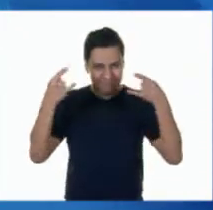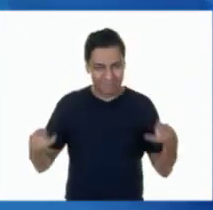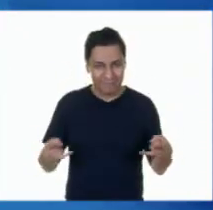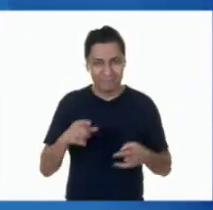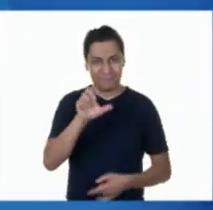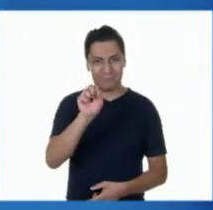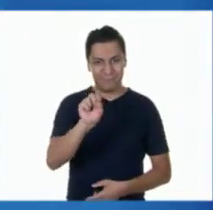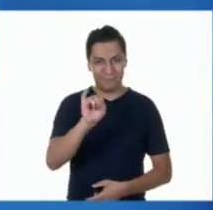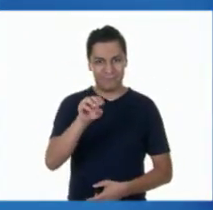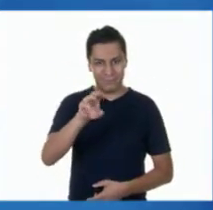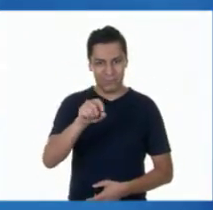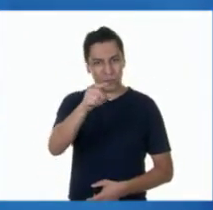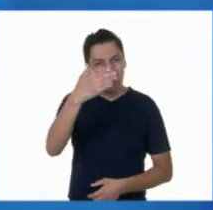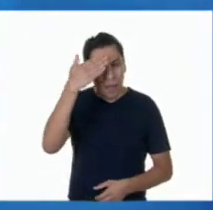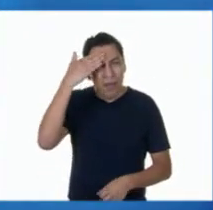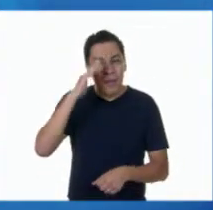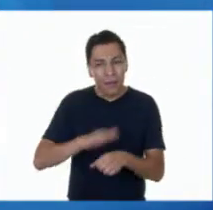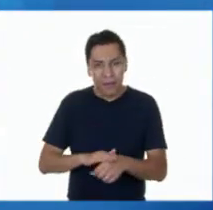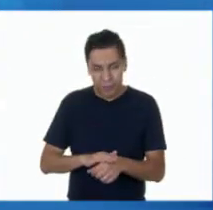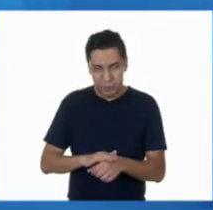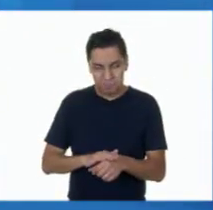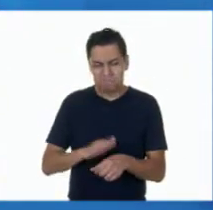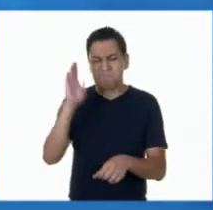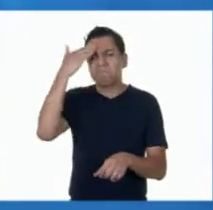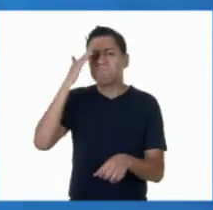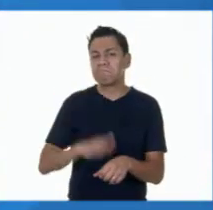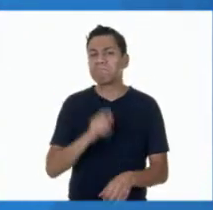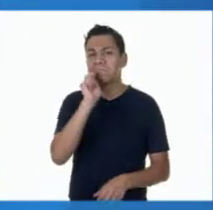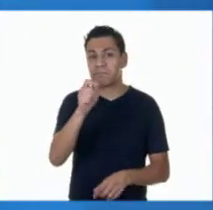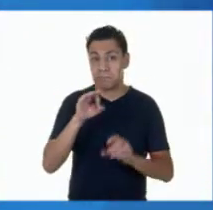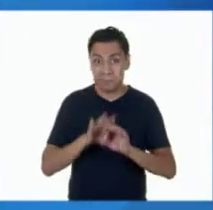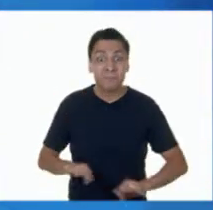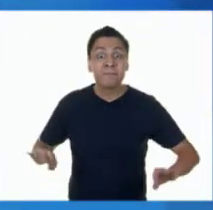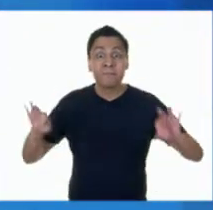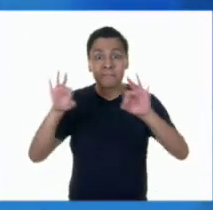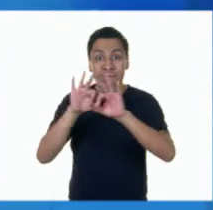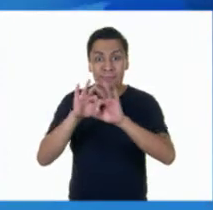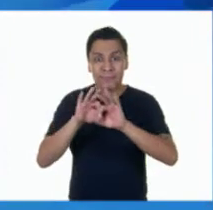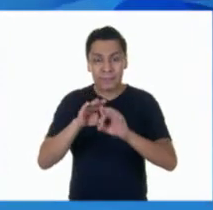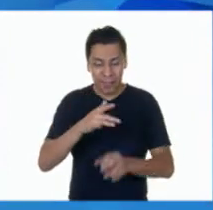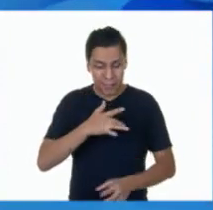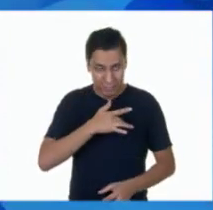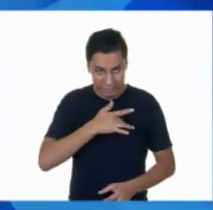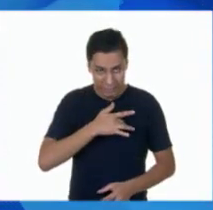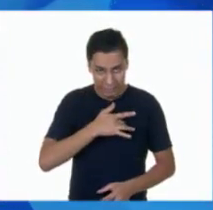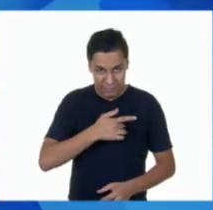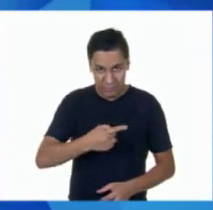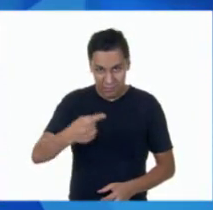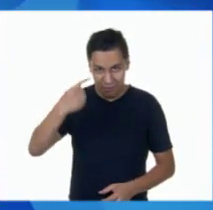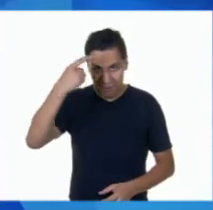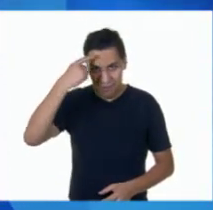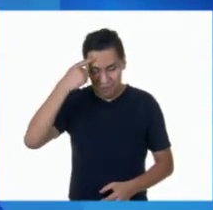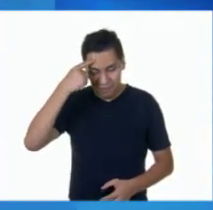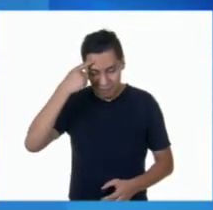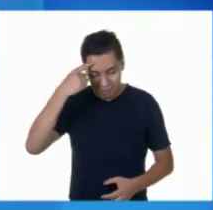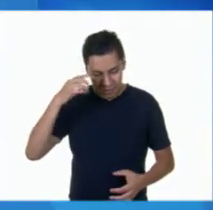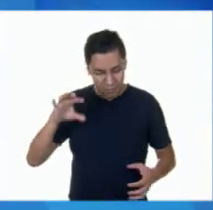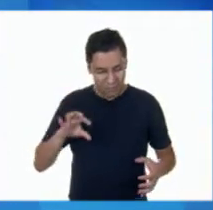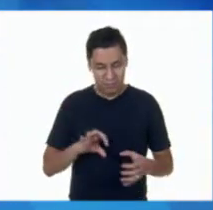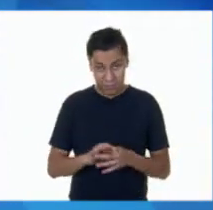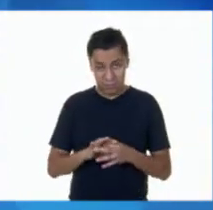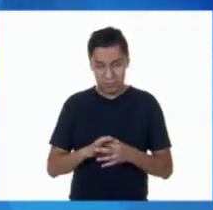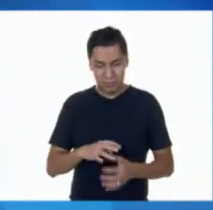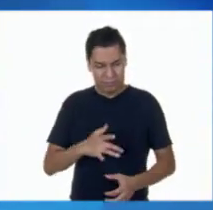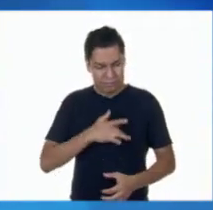les haya dejado muchos aprendizajes. Acuérdense que lo más importante es conectar con nuestro corazón. Y cuando sentimos algo